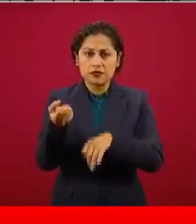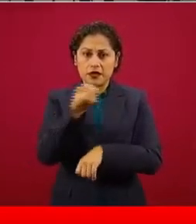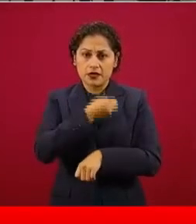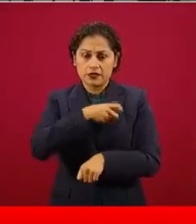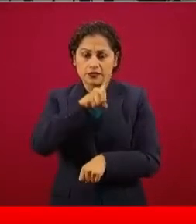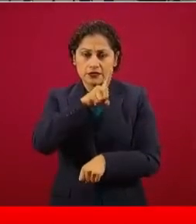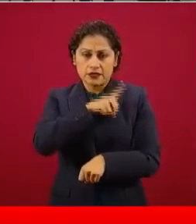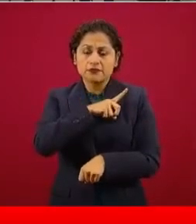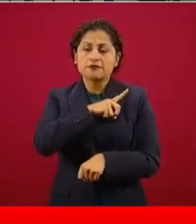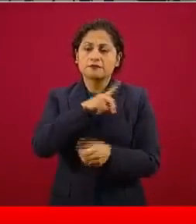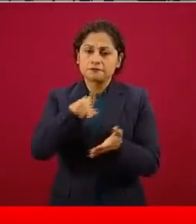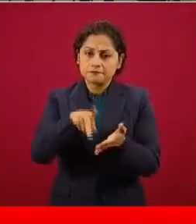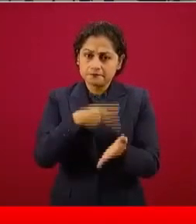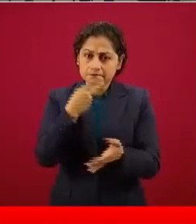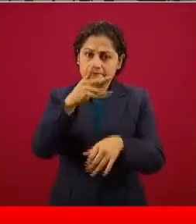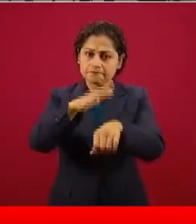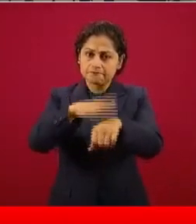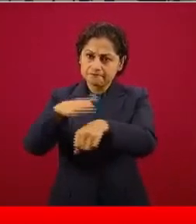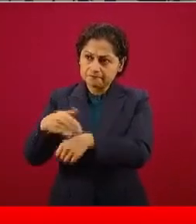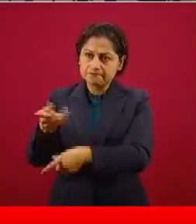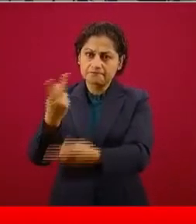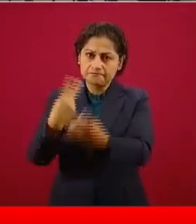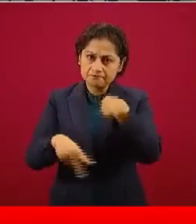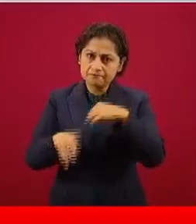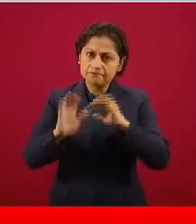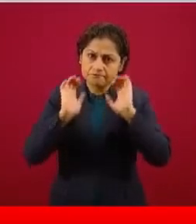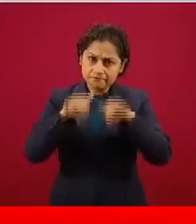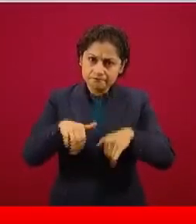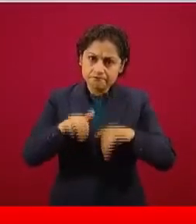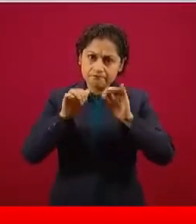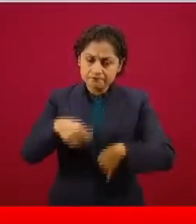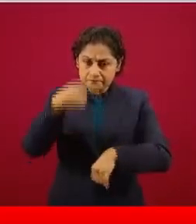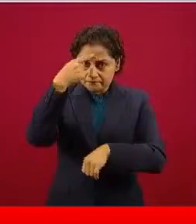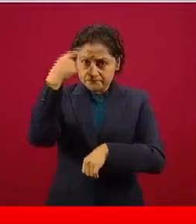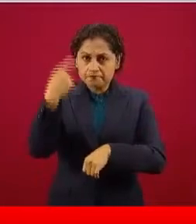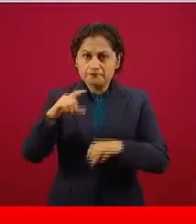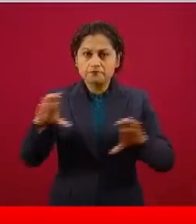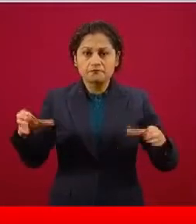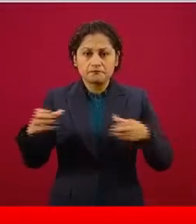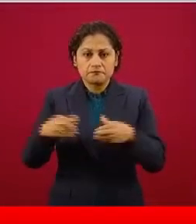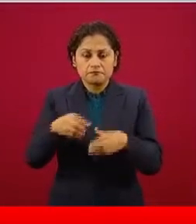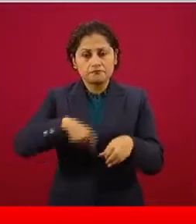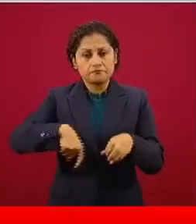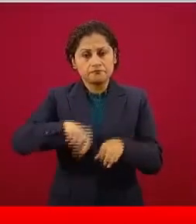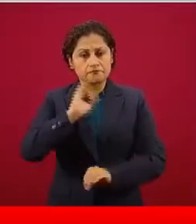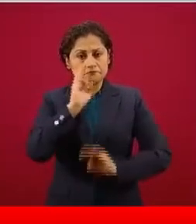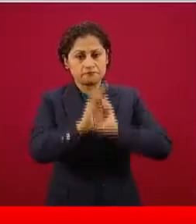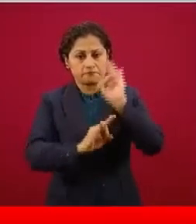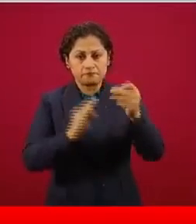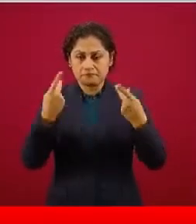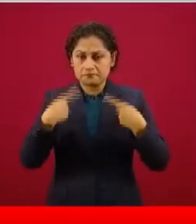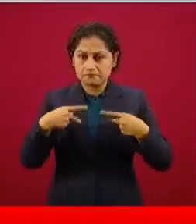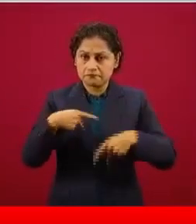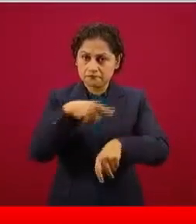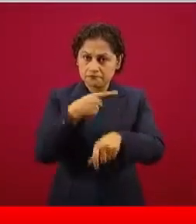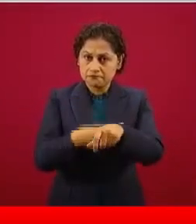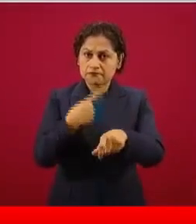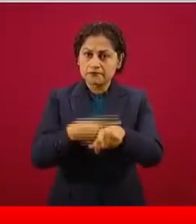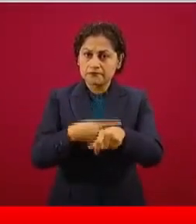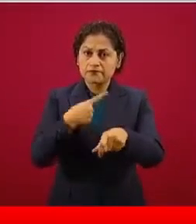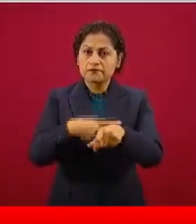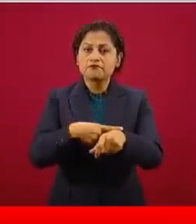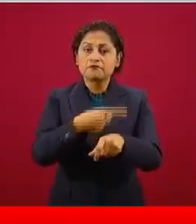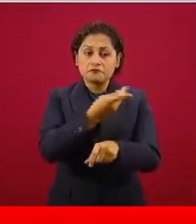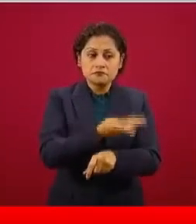que nos hace la patria para garantizar que todos los pacientes que existan en nuestro país tengan una atención